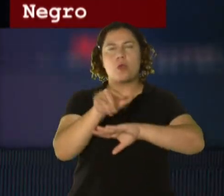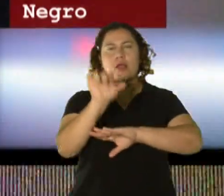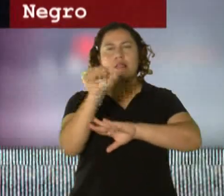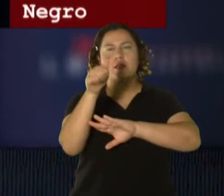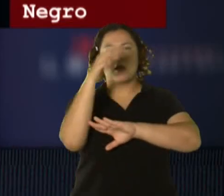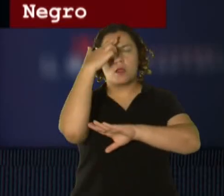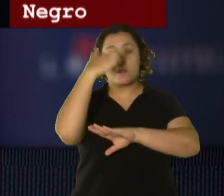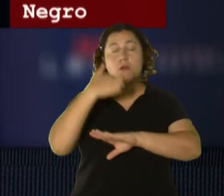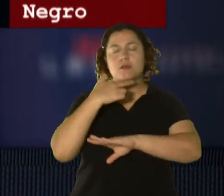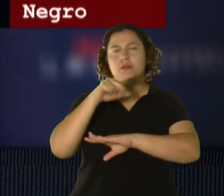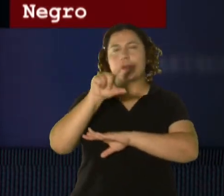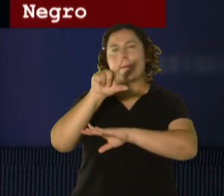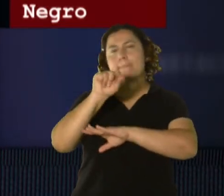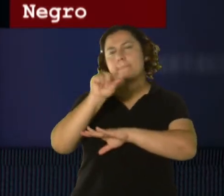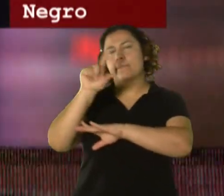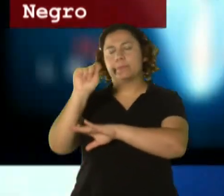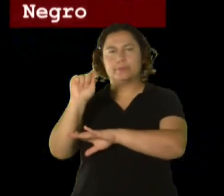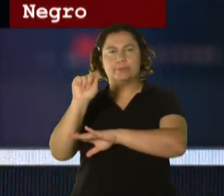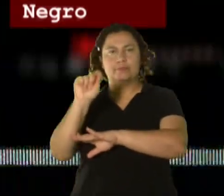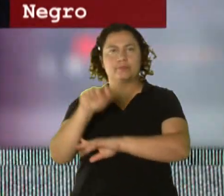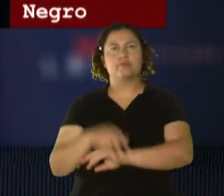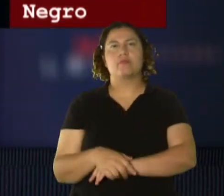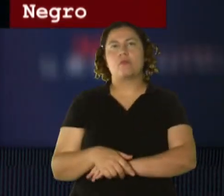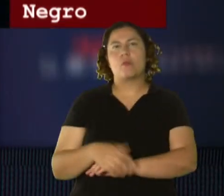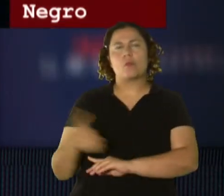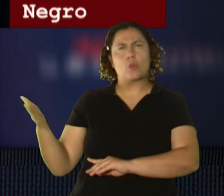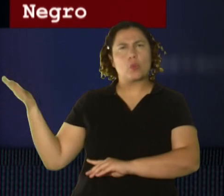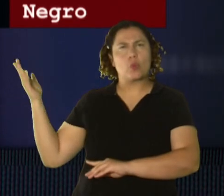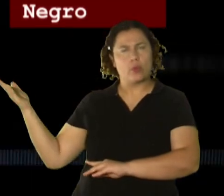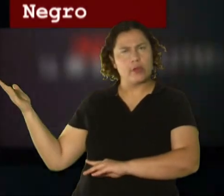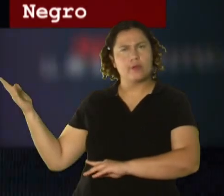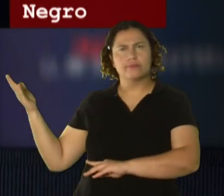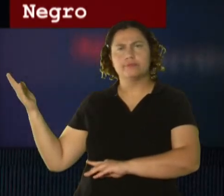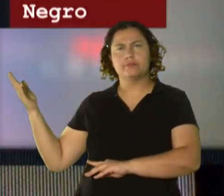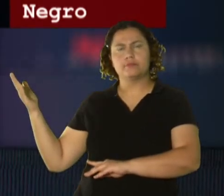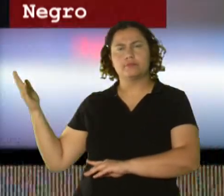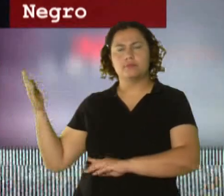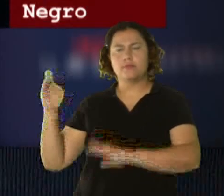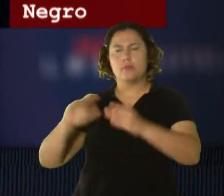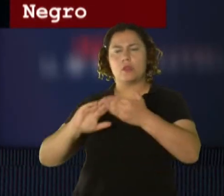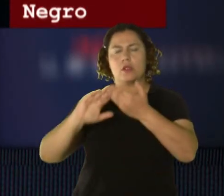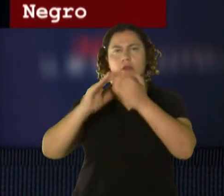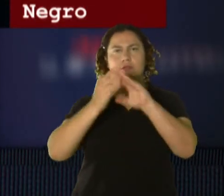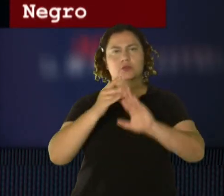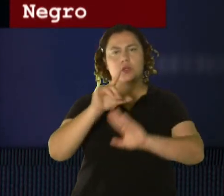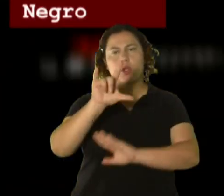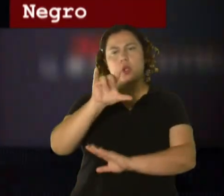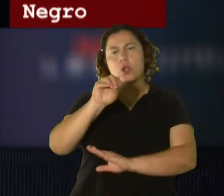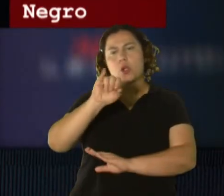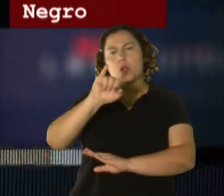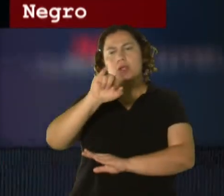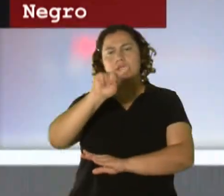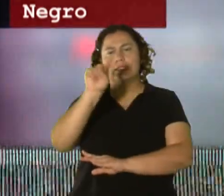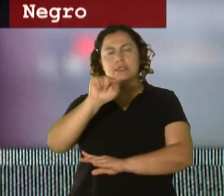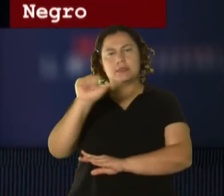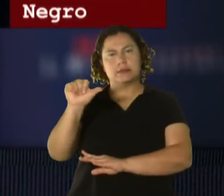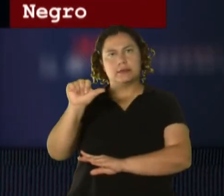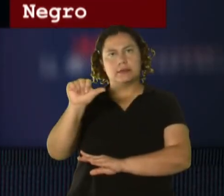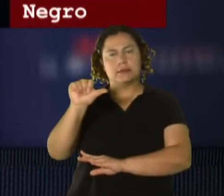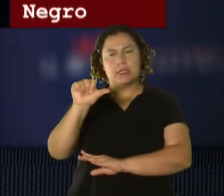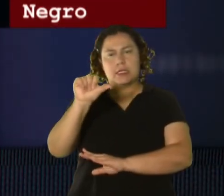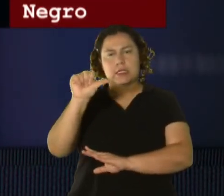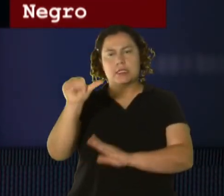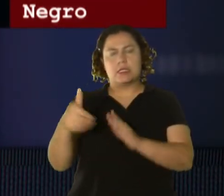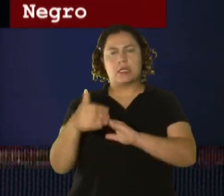del año 2020, el señor Ismael Díaz de Jesús en el pueblo de Yoloíza llegó hasta el sector Villa